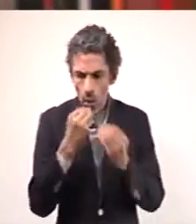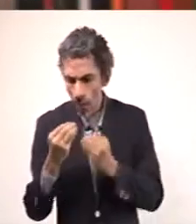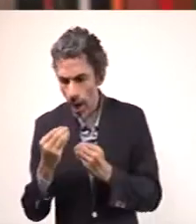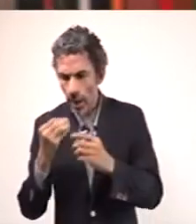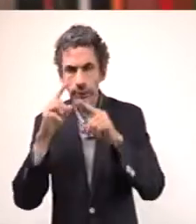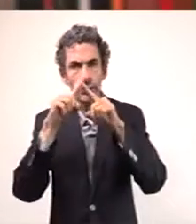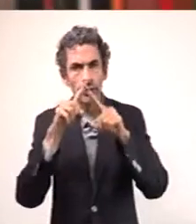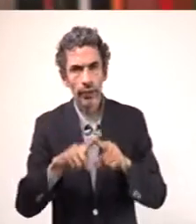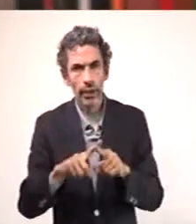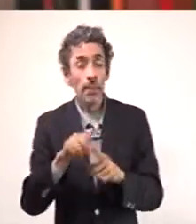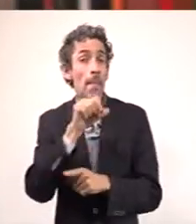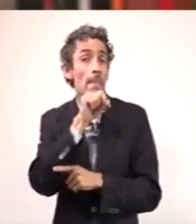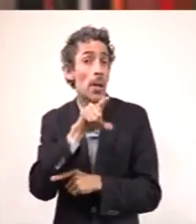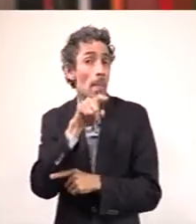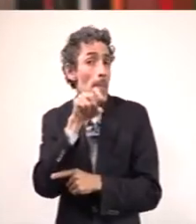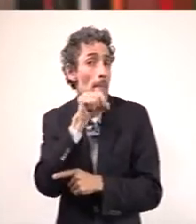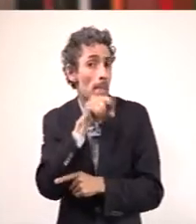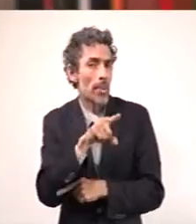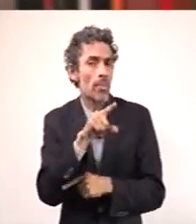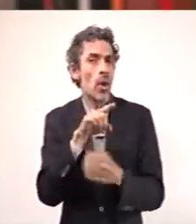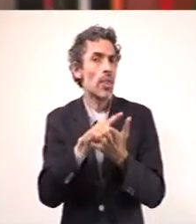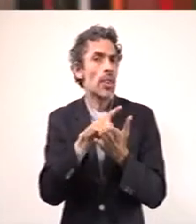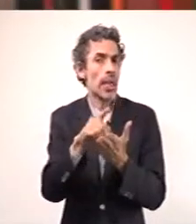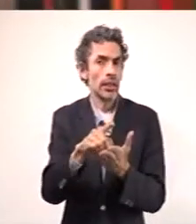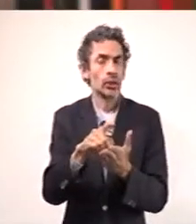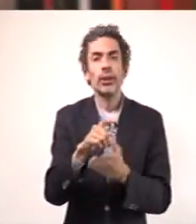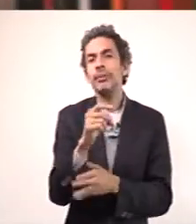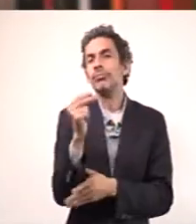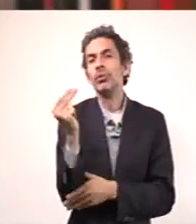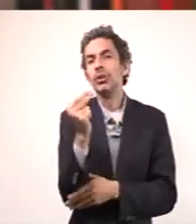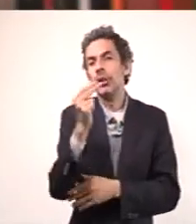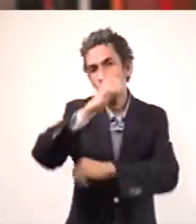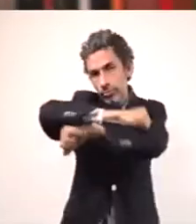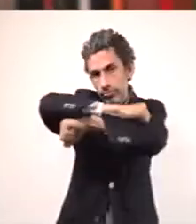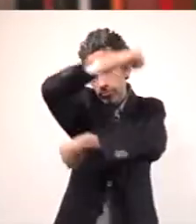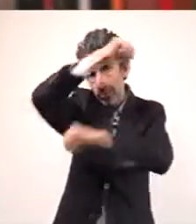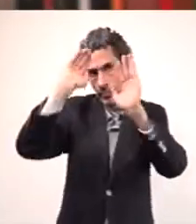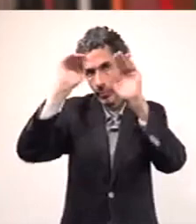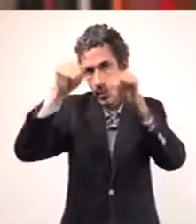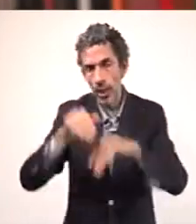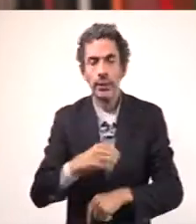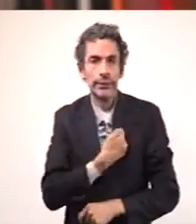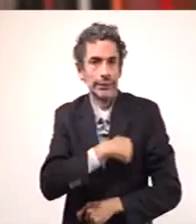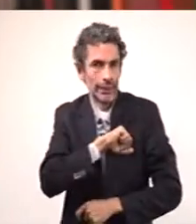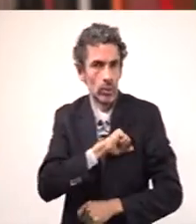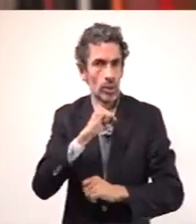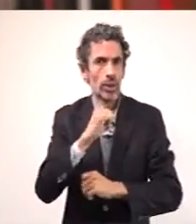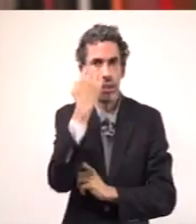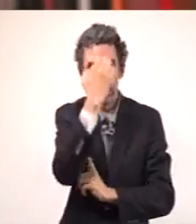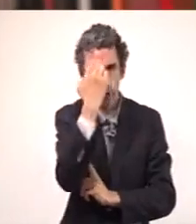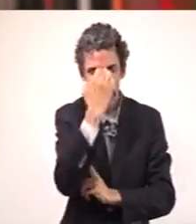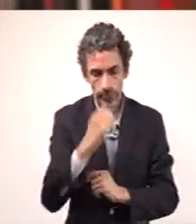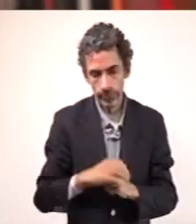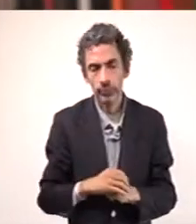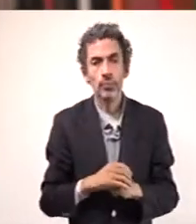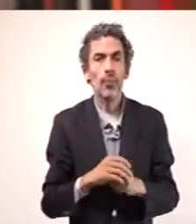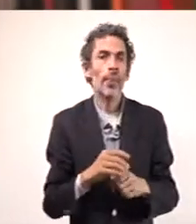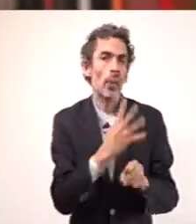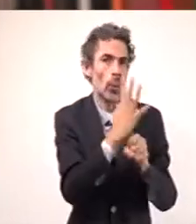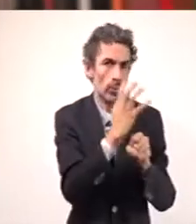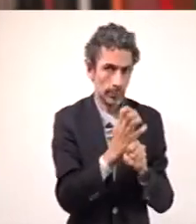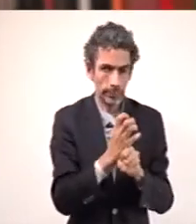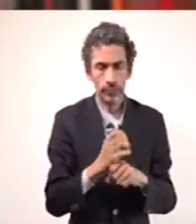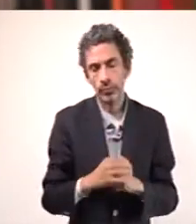de los grandes derechos a los que todos debemos tener acceso, como la salud y la educación. Cuarta,